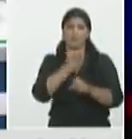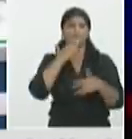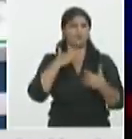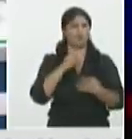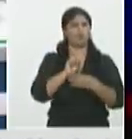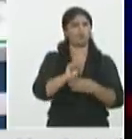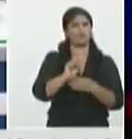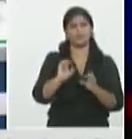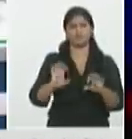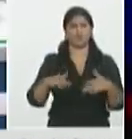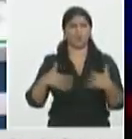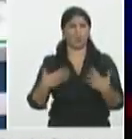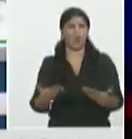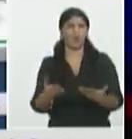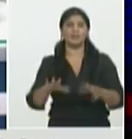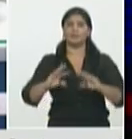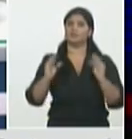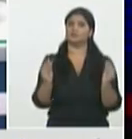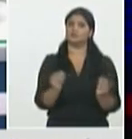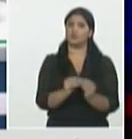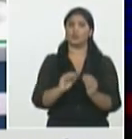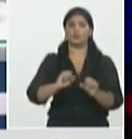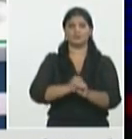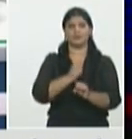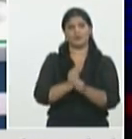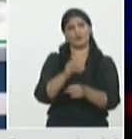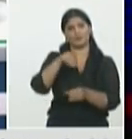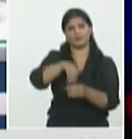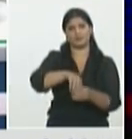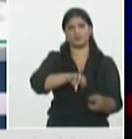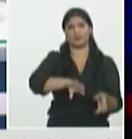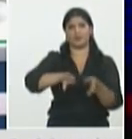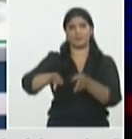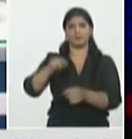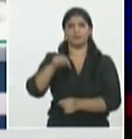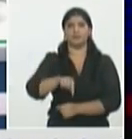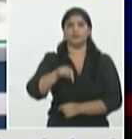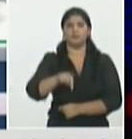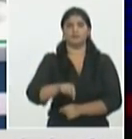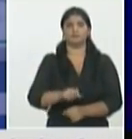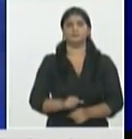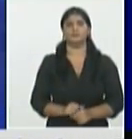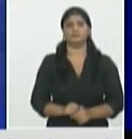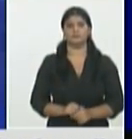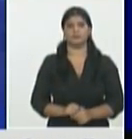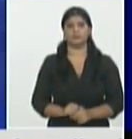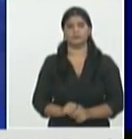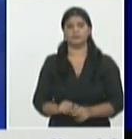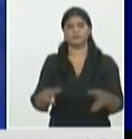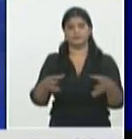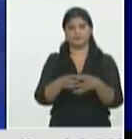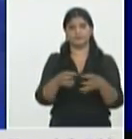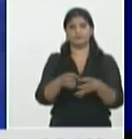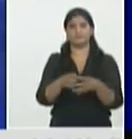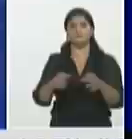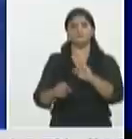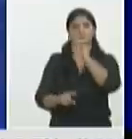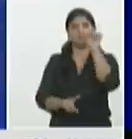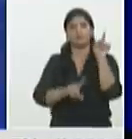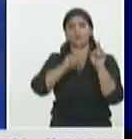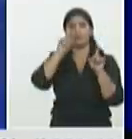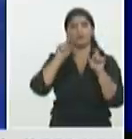en la República Hermana de Venezuela ahora bien tenemos un grupo de preguntas doctor que también